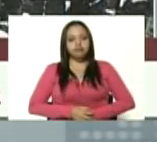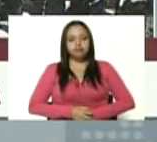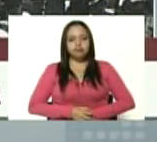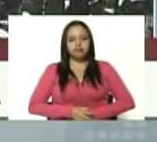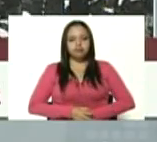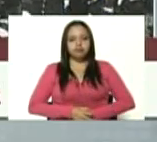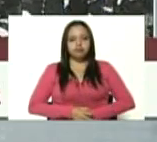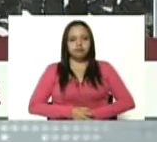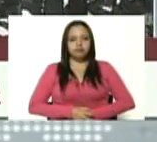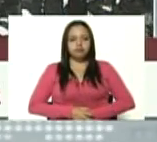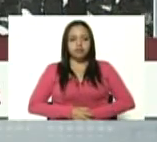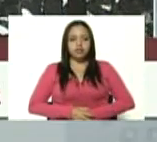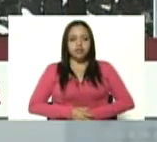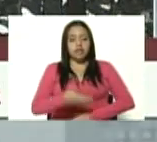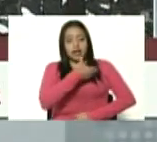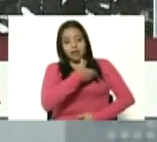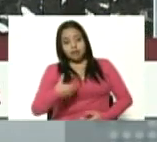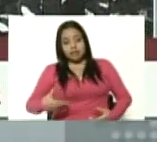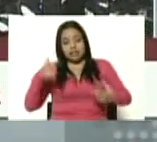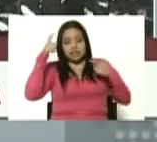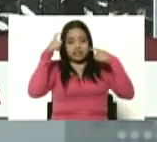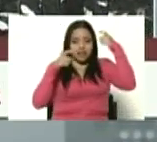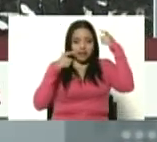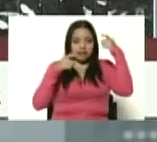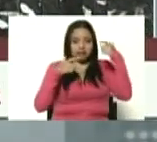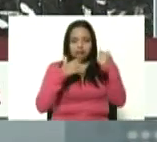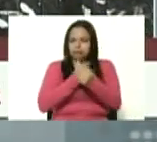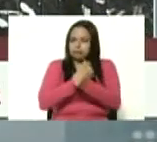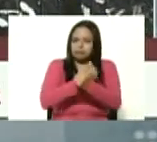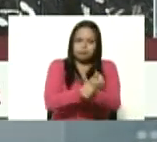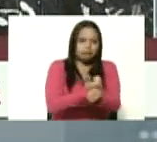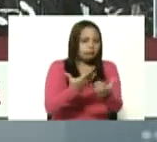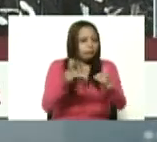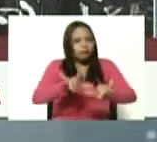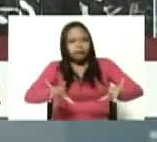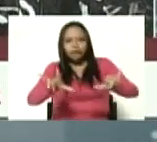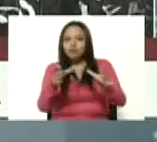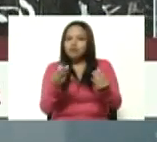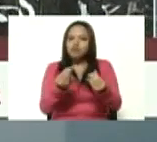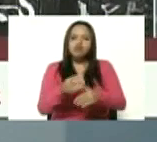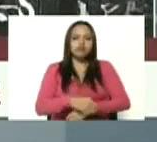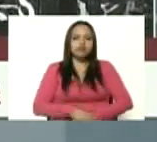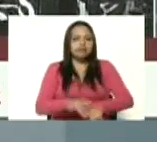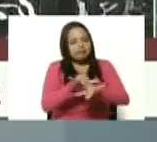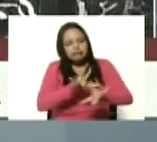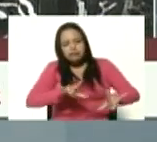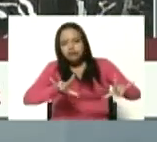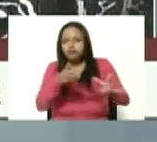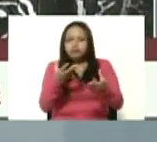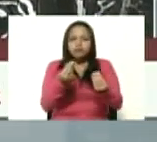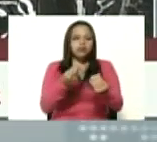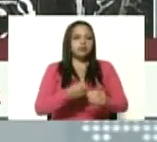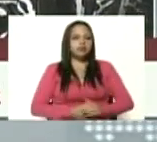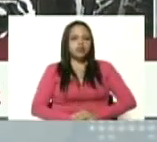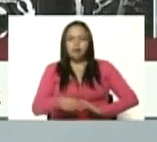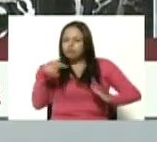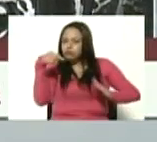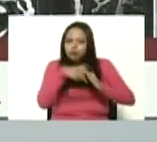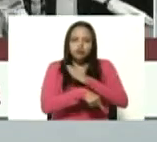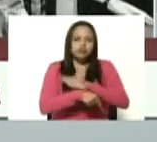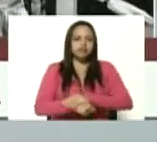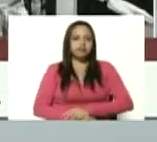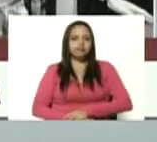El comandante Chávez lo quiso demasiado, diría yo. Lo quiso, en profundidad.